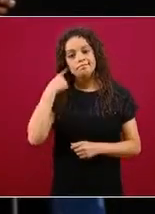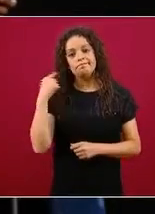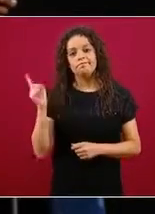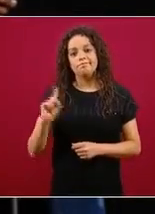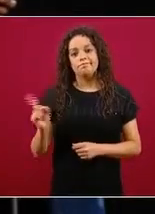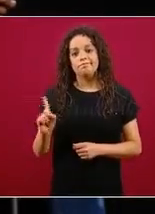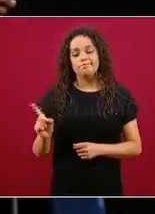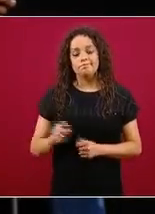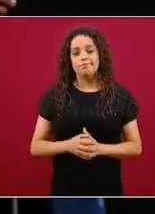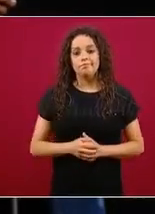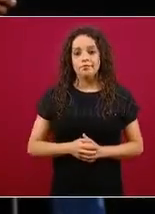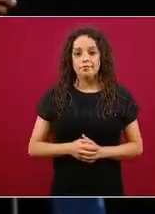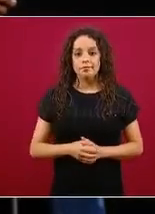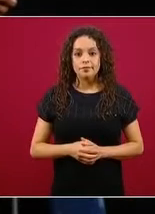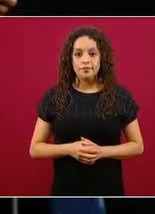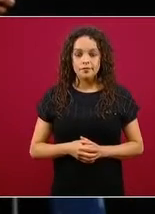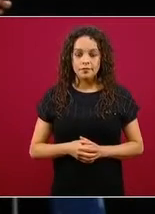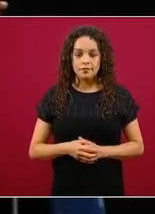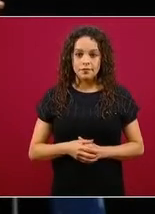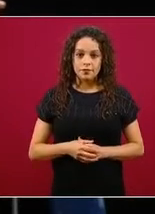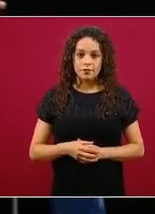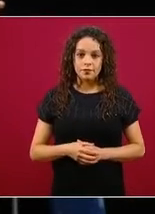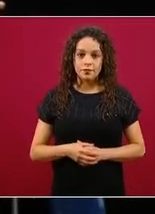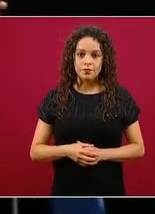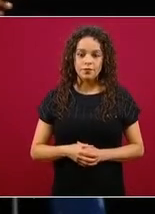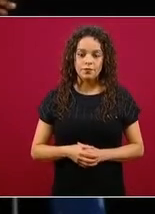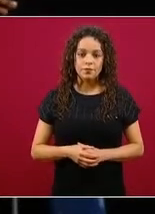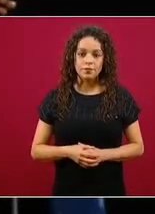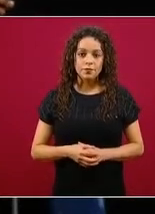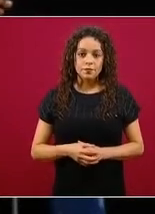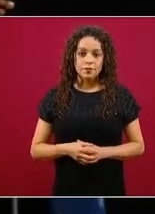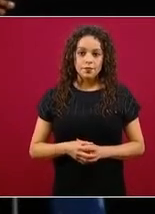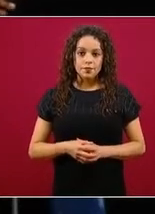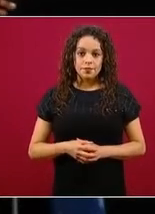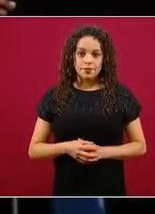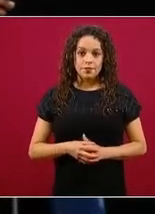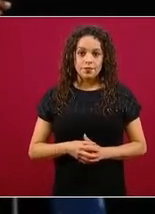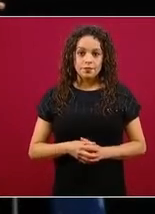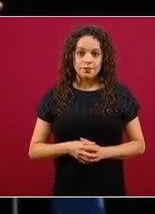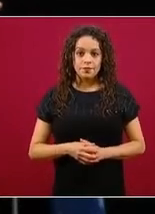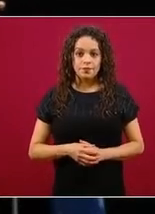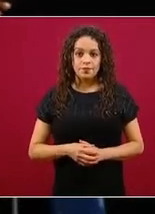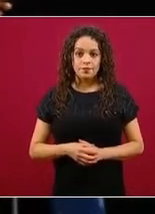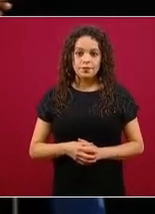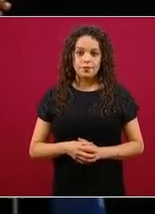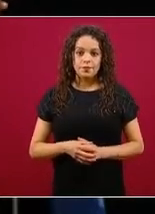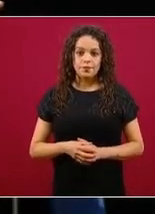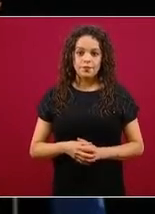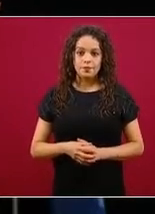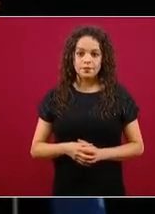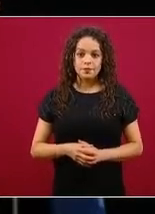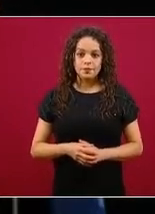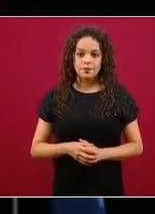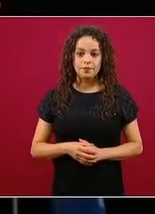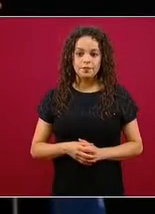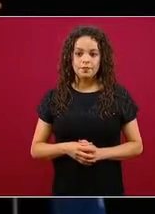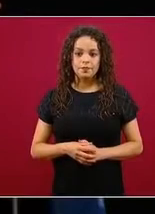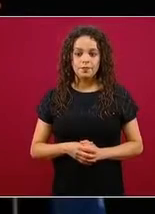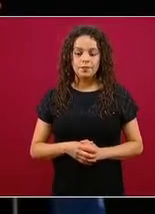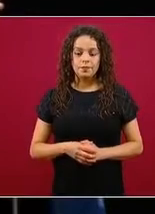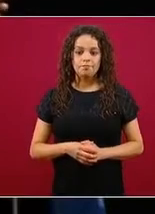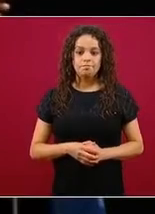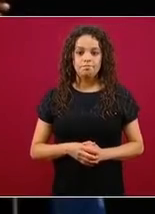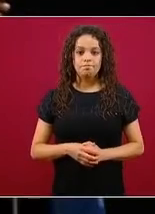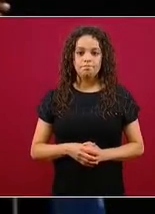ahorita en estas investigaciones, en su equipo de científicos, sí las tienen. Entonces, hacer la invitación nuevamente a